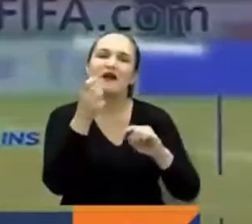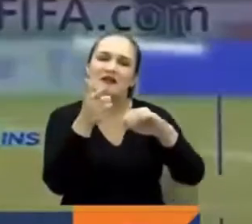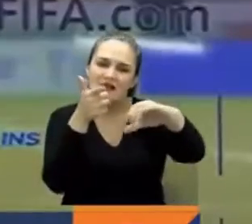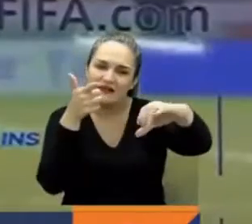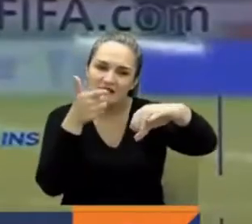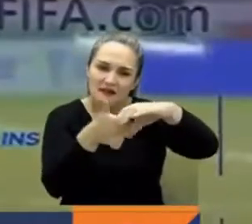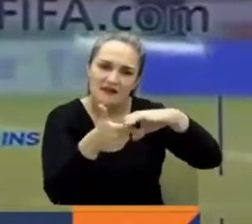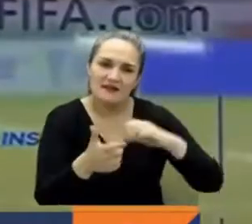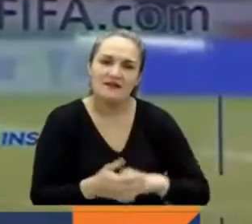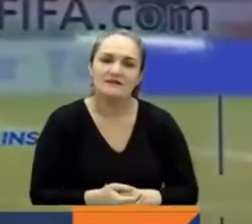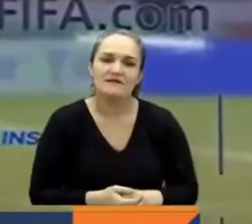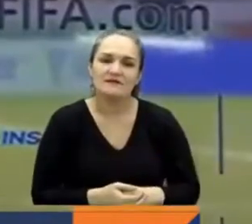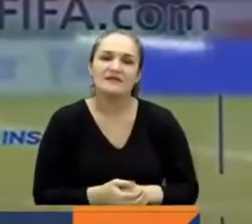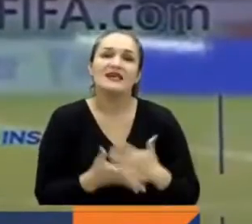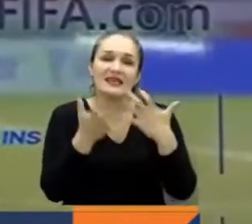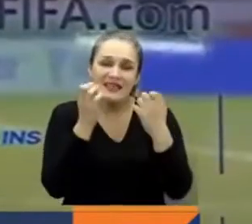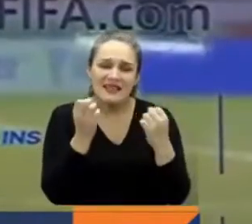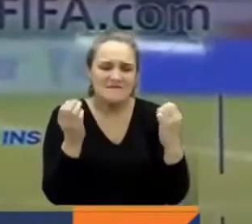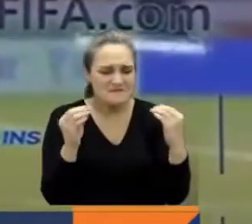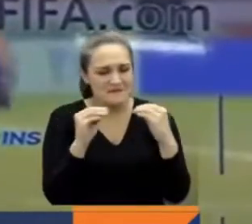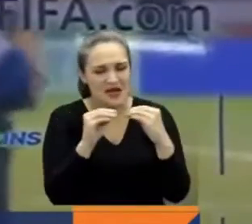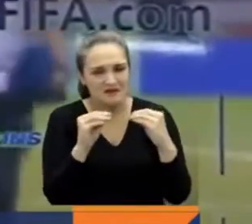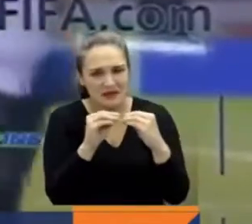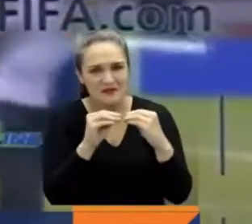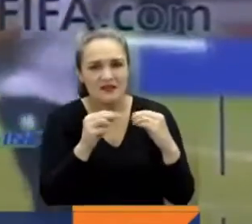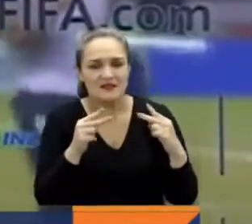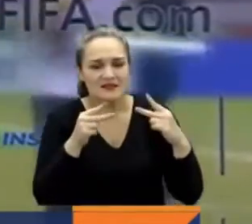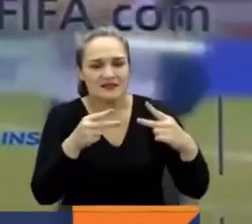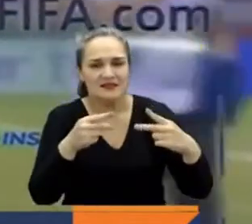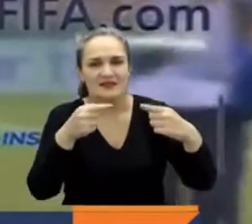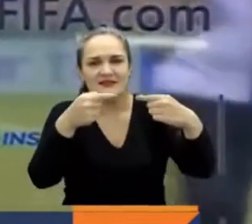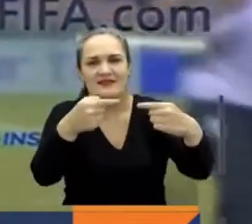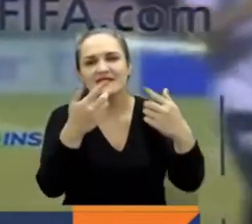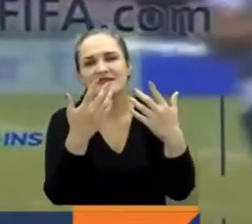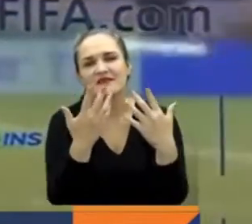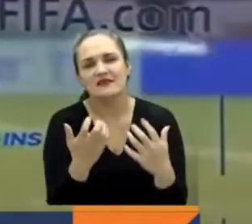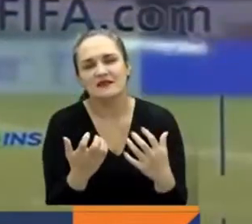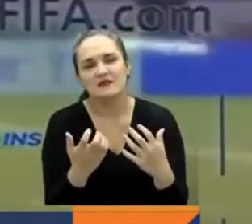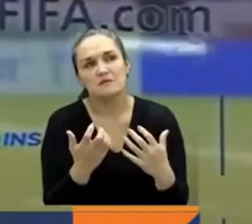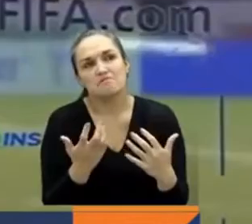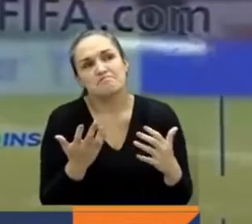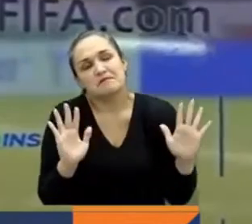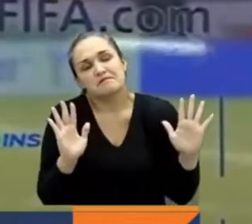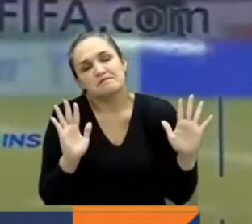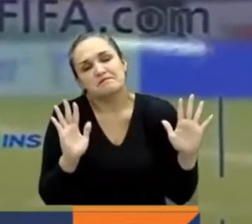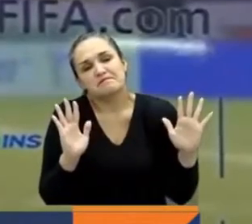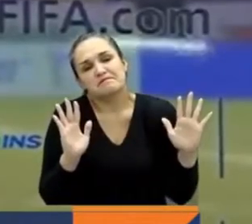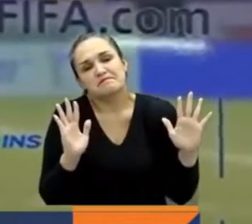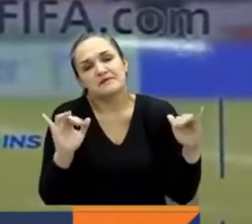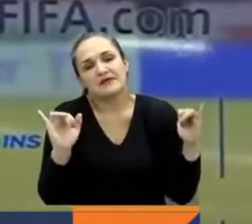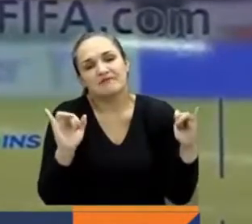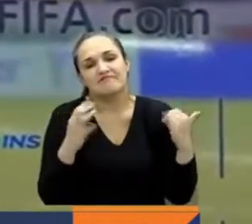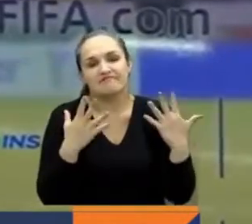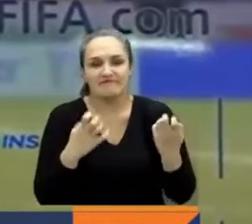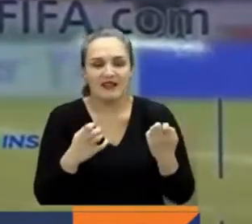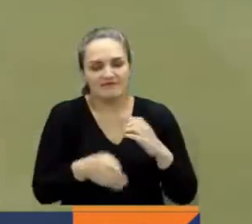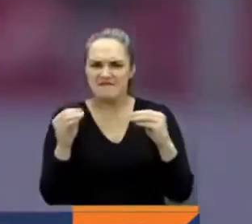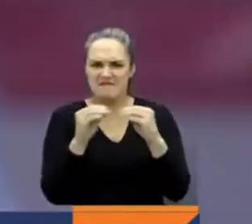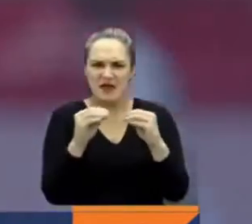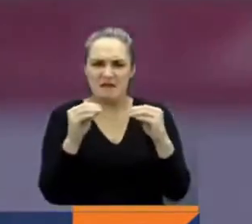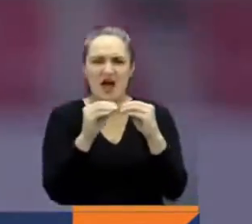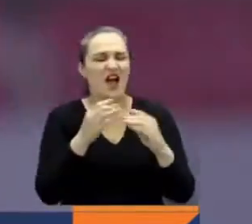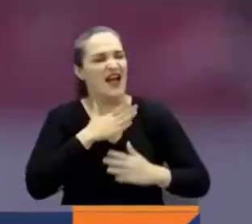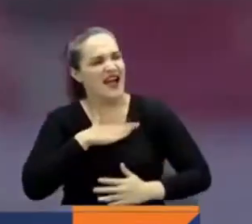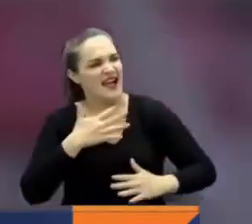que atacó. Queríamos llegar más lejos, el objetivo era estar en la final, pero pues queremos seguir creciendo.